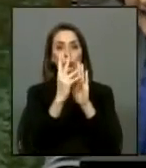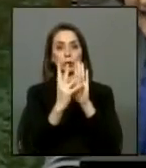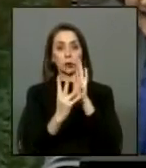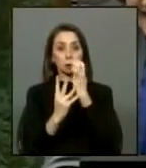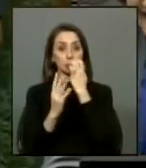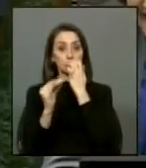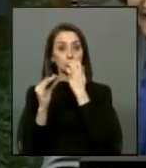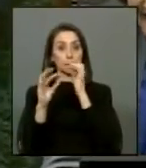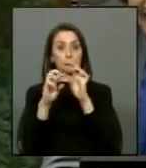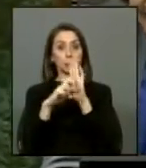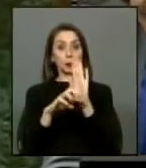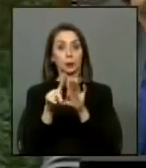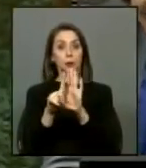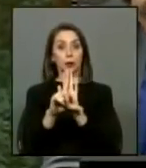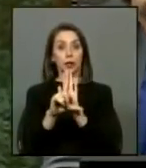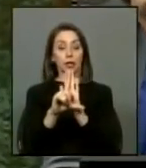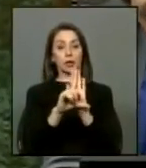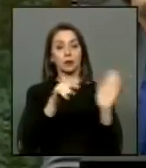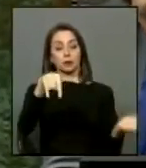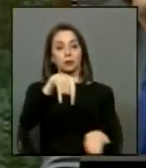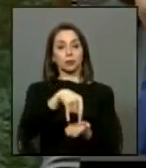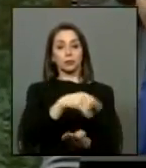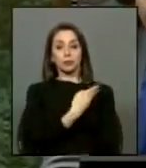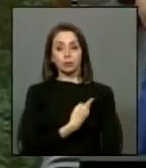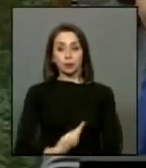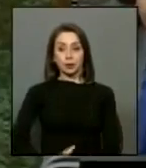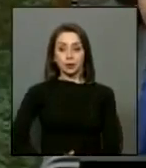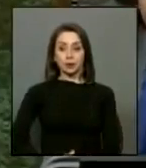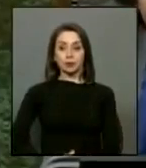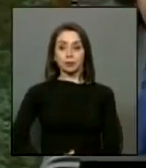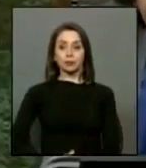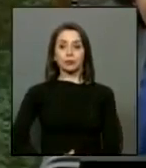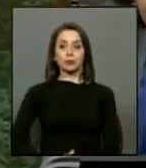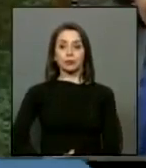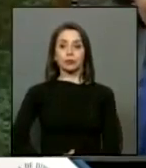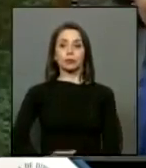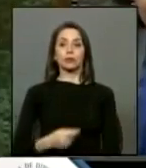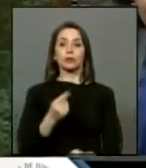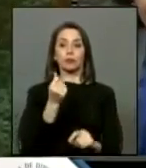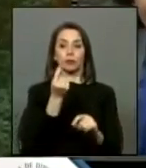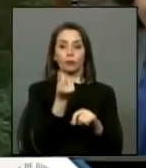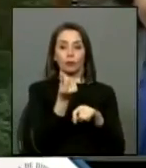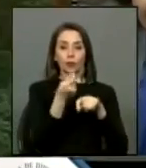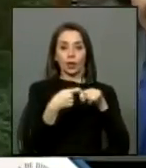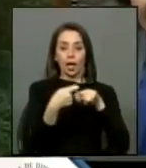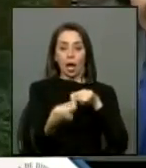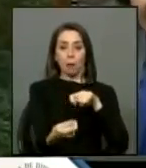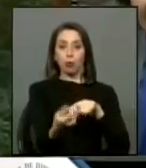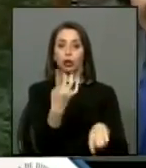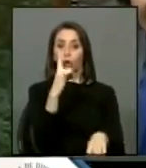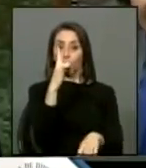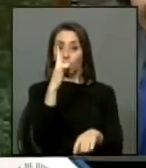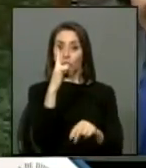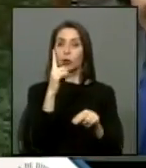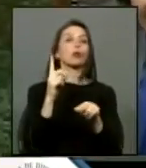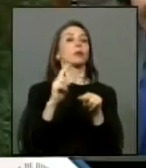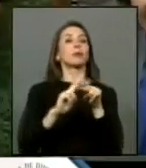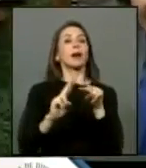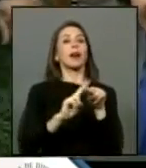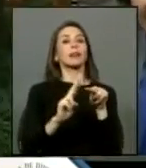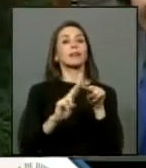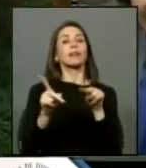tratar el proyecto de ley iniciado del mensaje que otorga un aporte único de carácter reparatorio